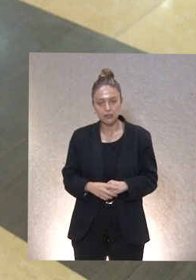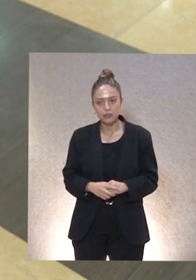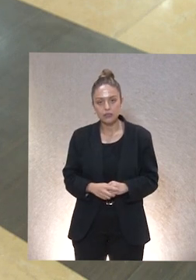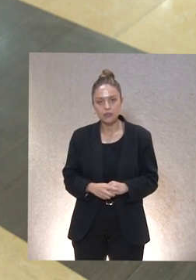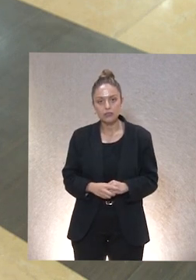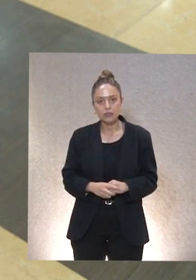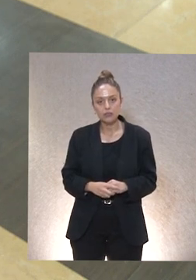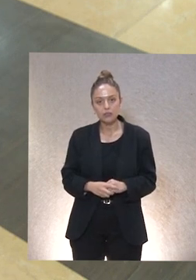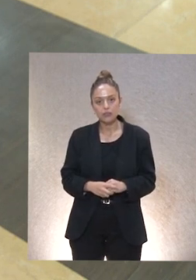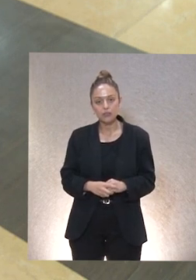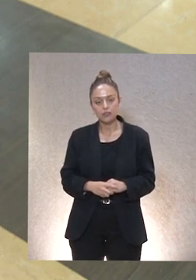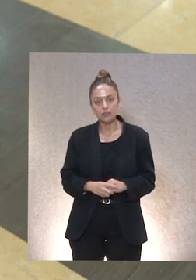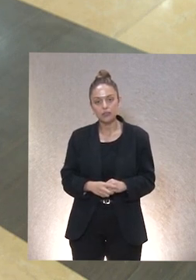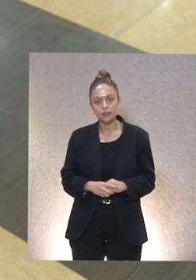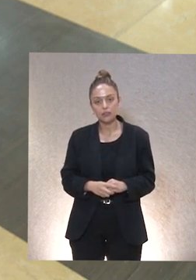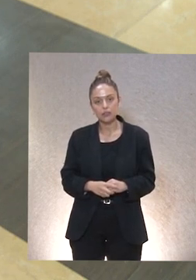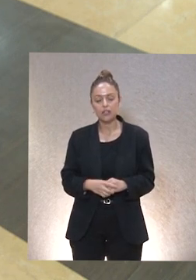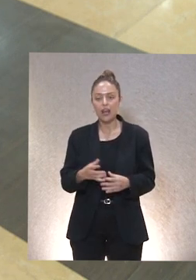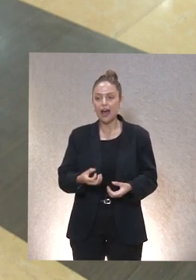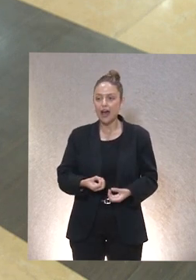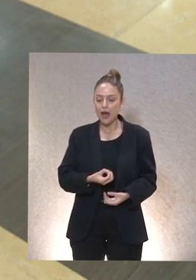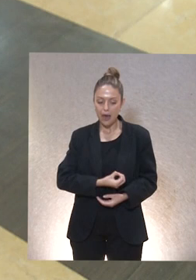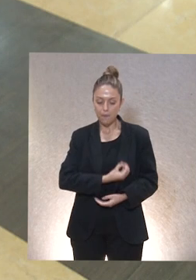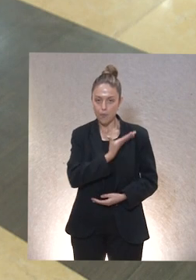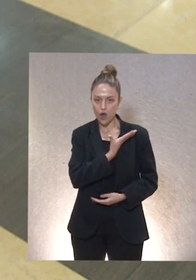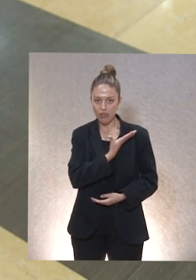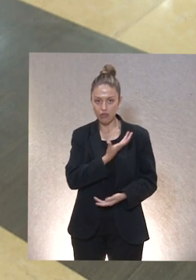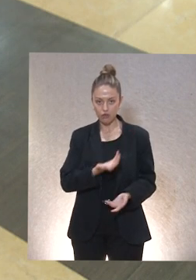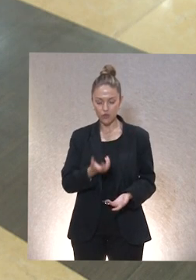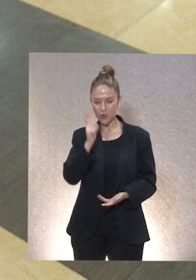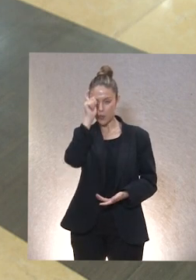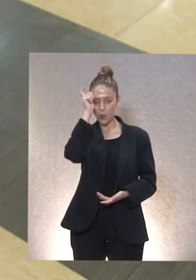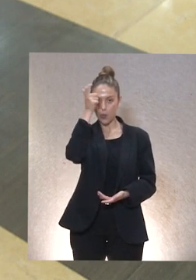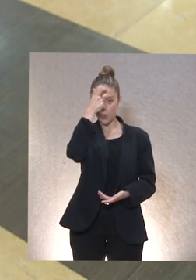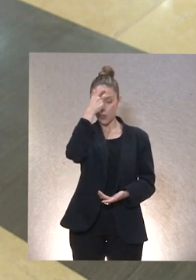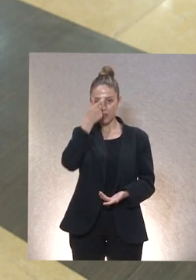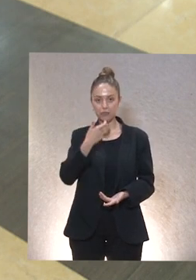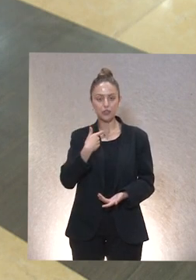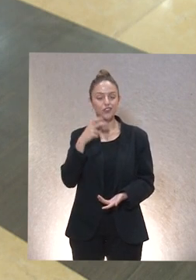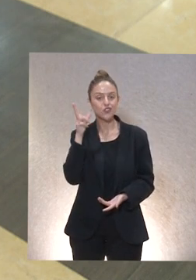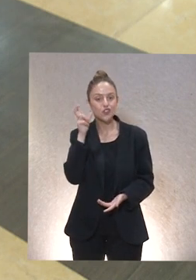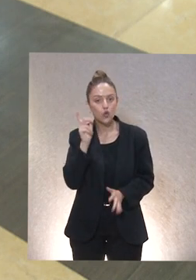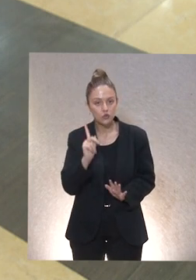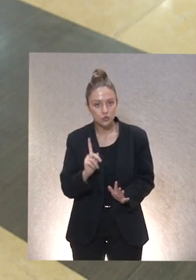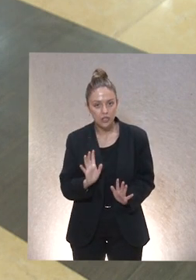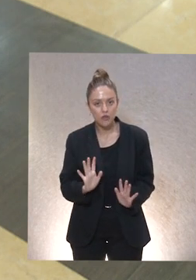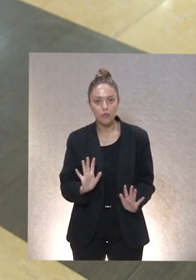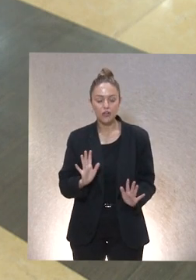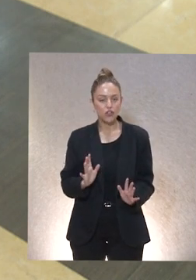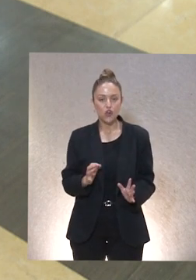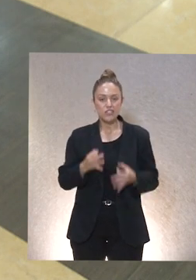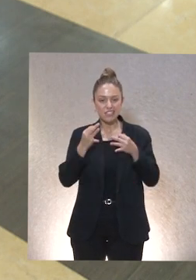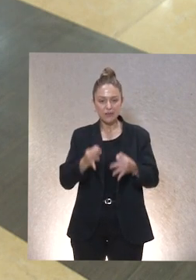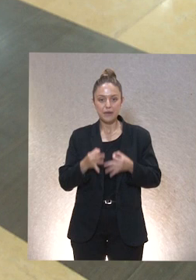la vocatio, la vocación, término que no lo he oído, pero que yo siempre demando